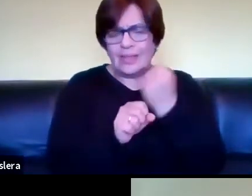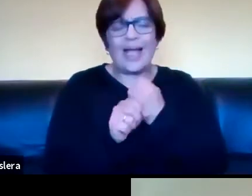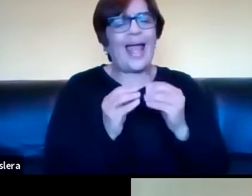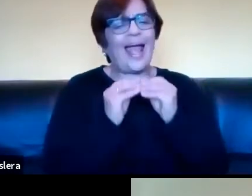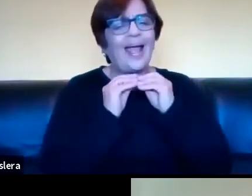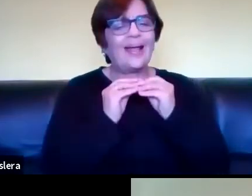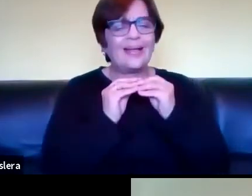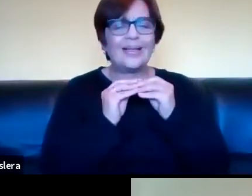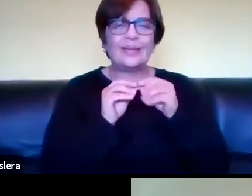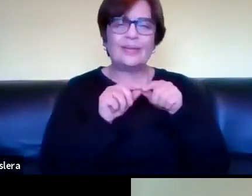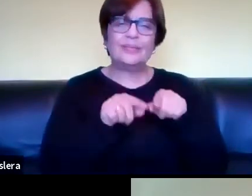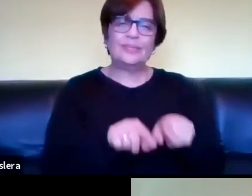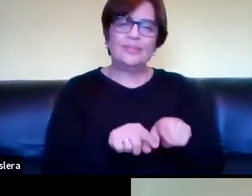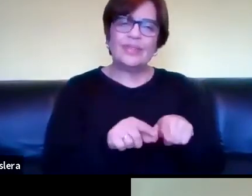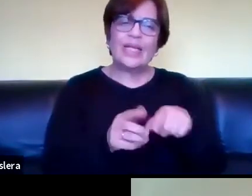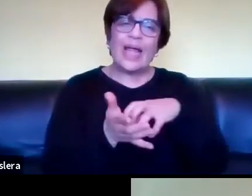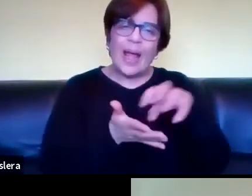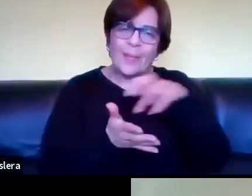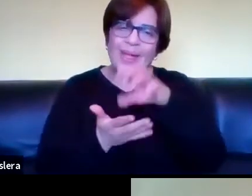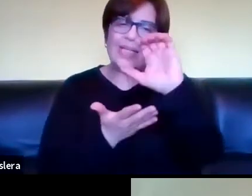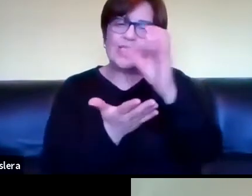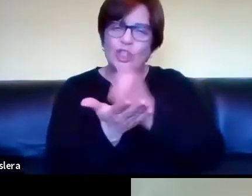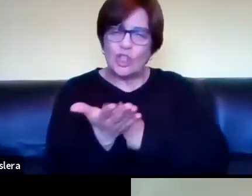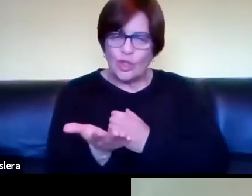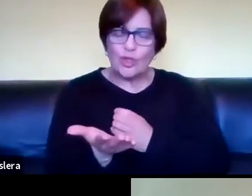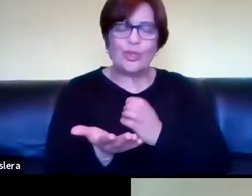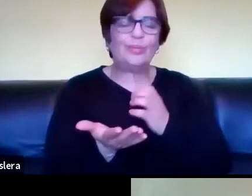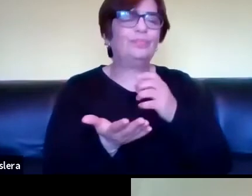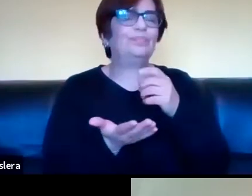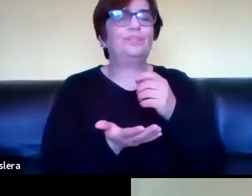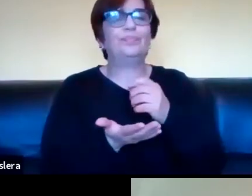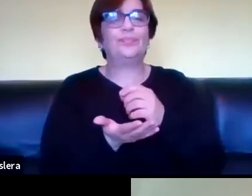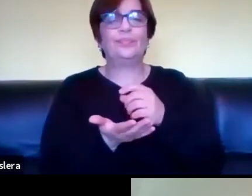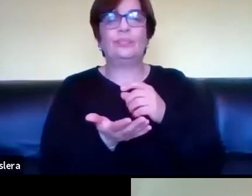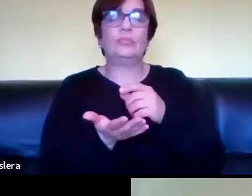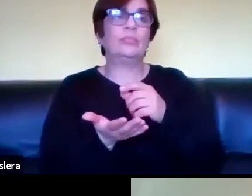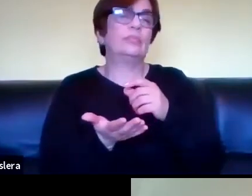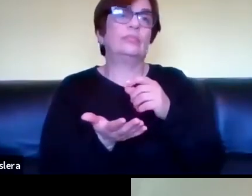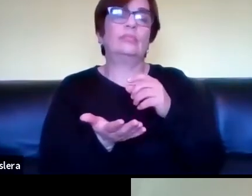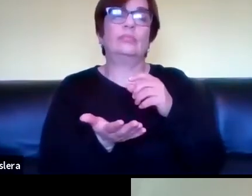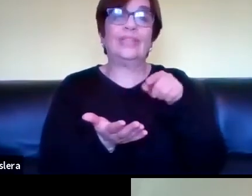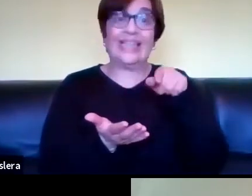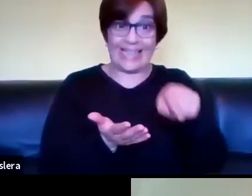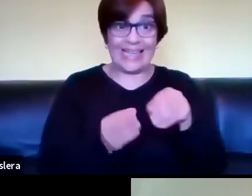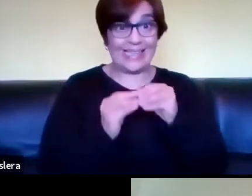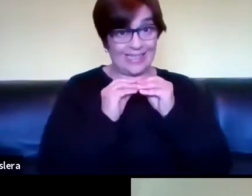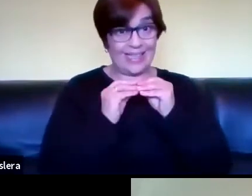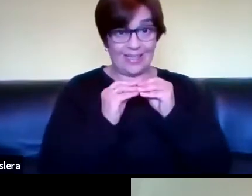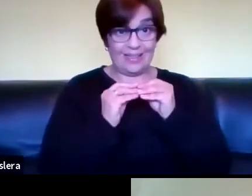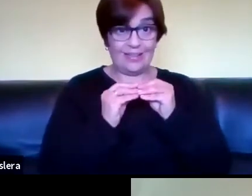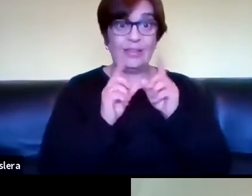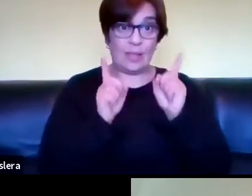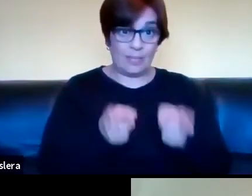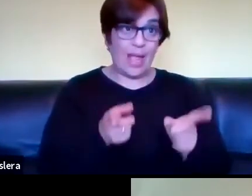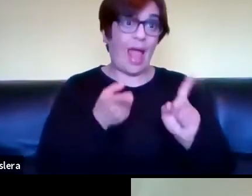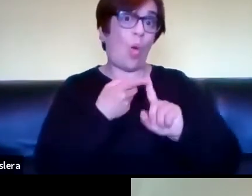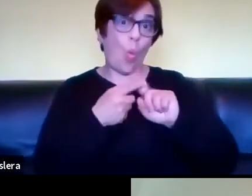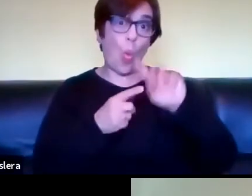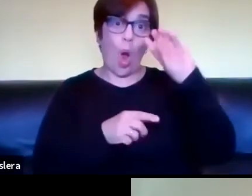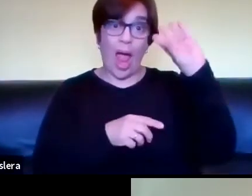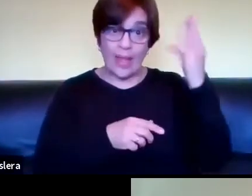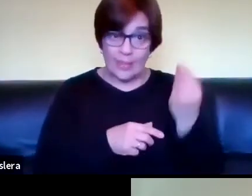que tienen que ver con aspectos curriculares en relación con este tema en acuerdo con la ANEP